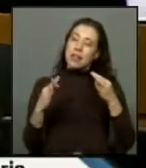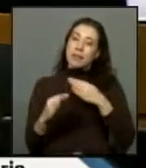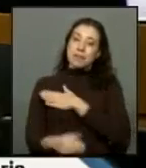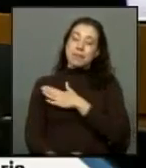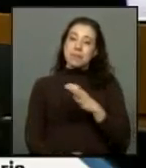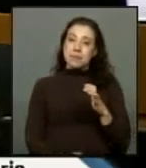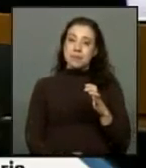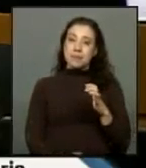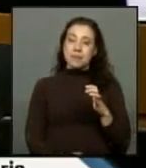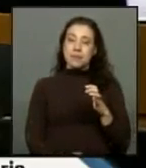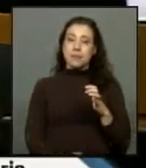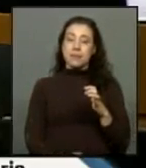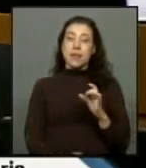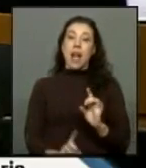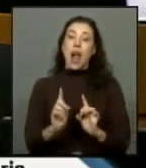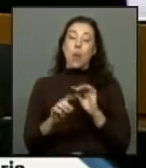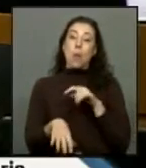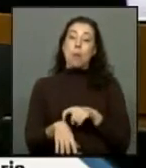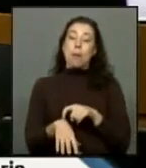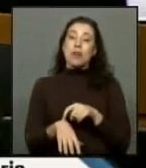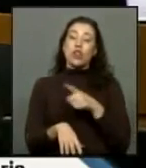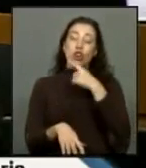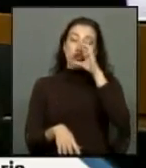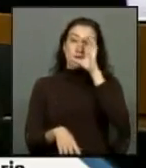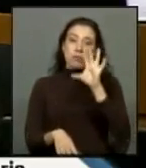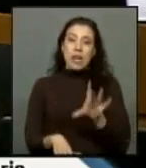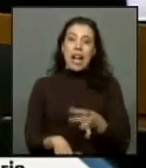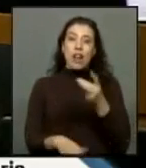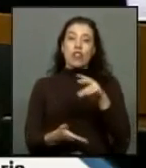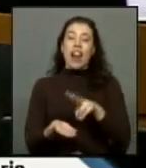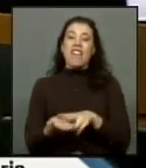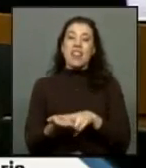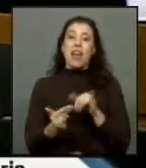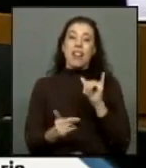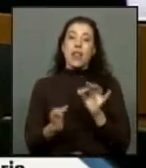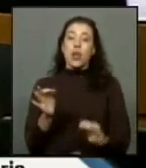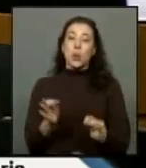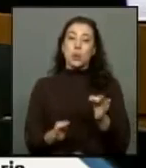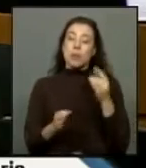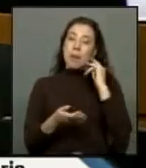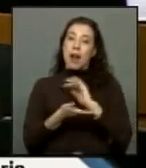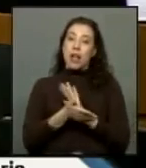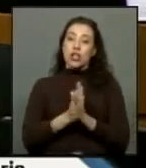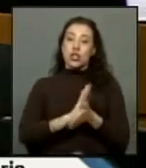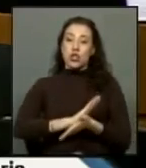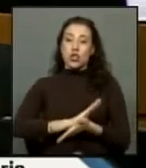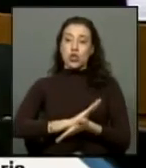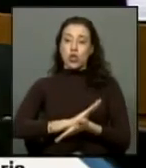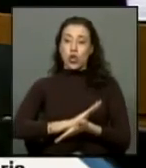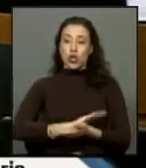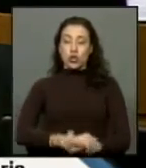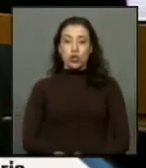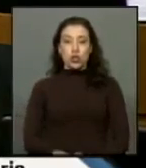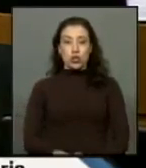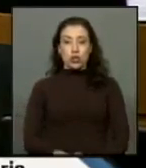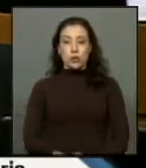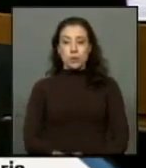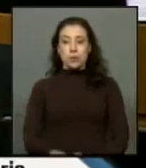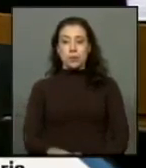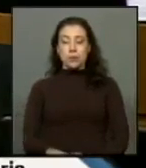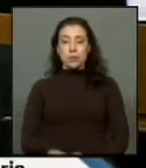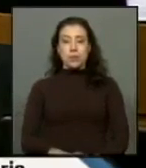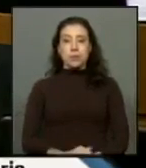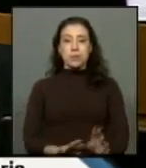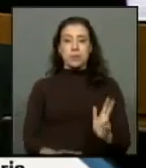que en algún momento vamos a encontrar la verdad y la justicia para todos y todas ellas he